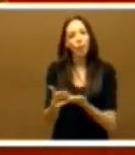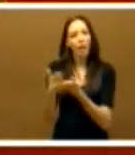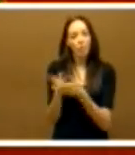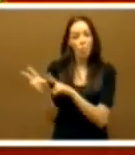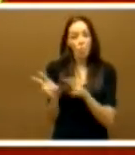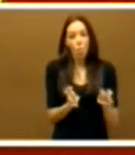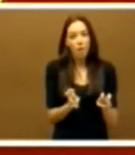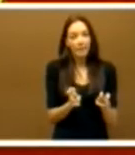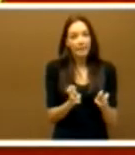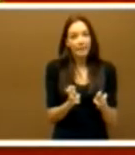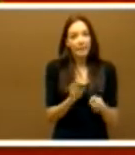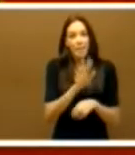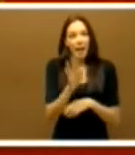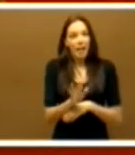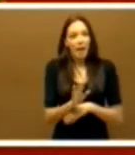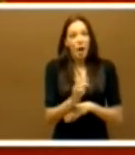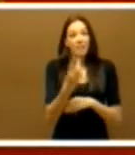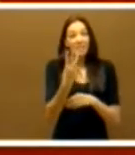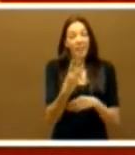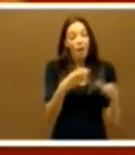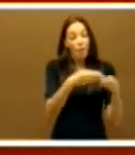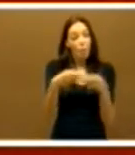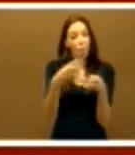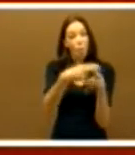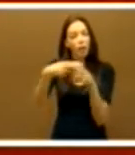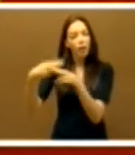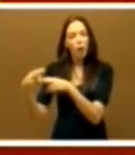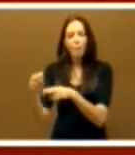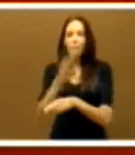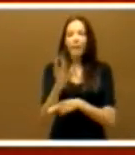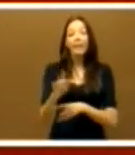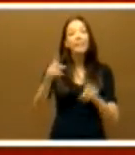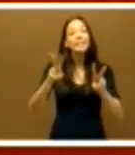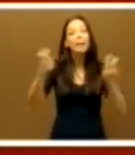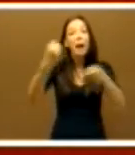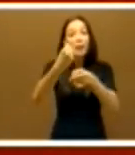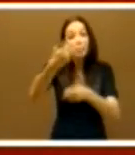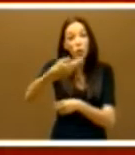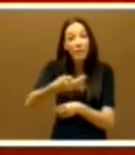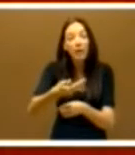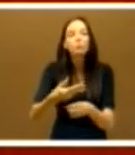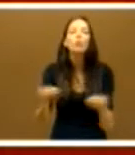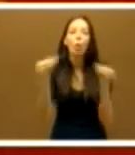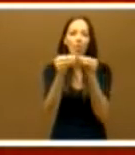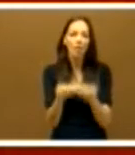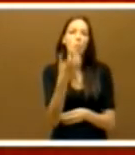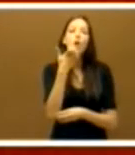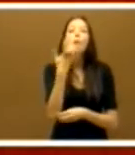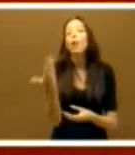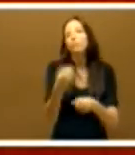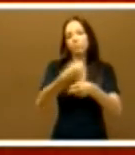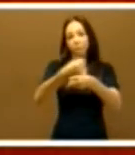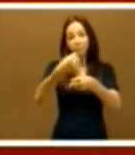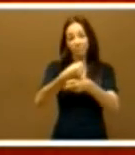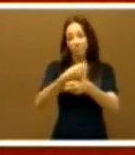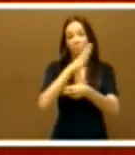diría que parece ser que los tres grupos que hay aquí coinciden en que lo más importante es el empleo, porque efectivamente el empleo es el todo o el